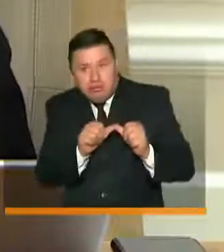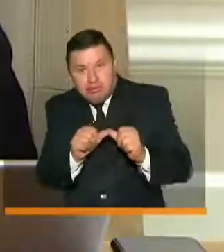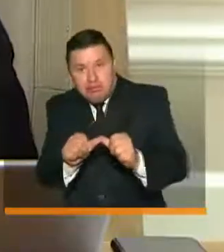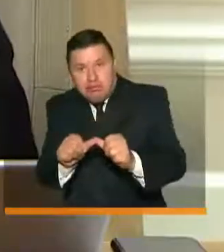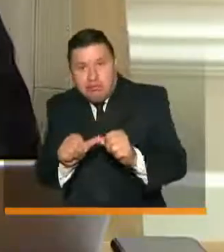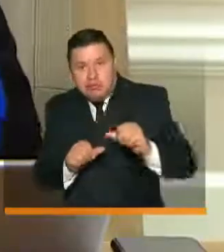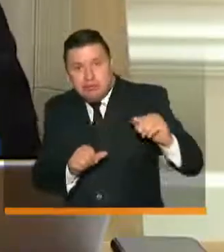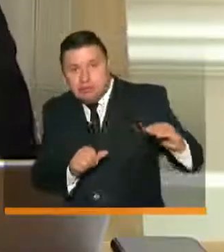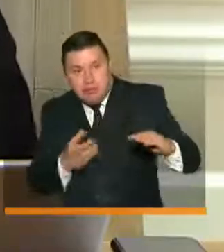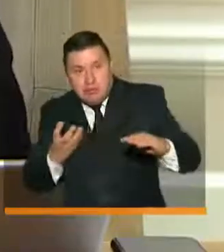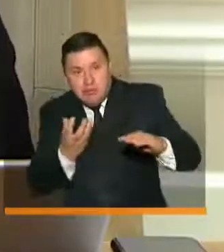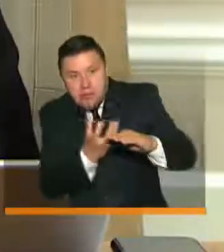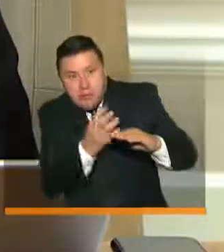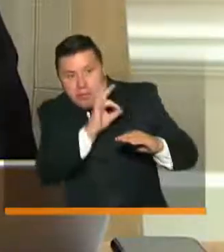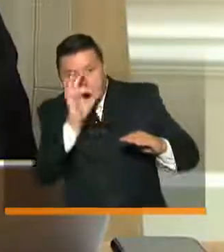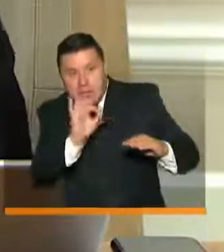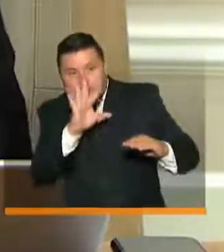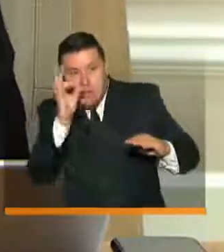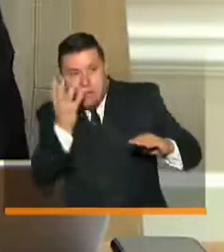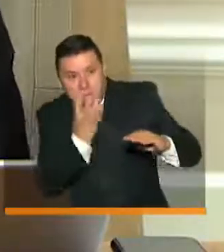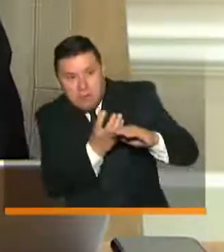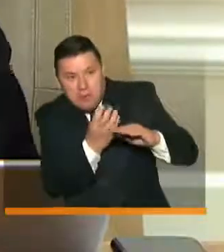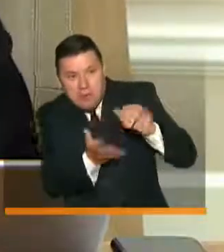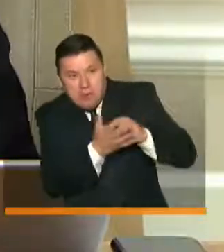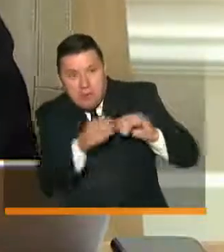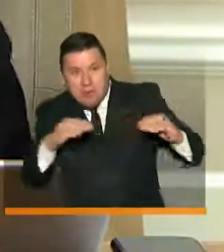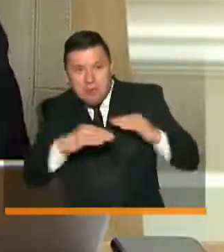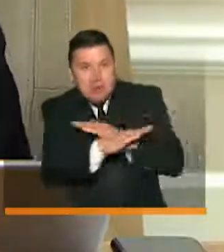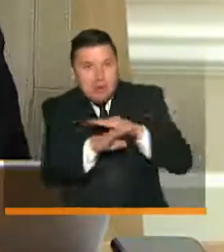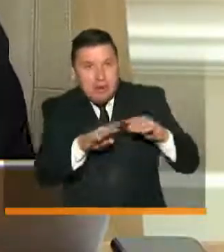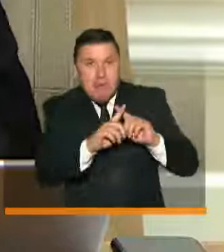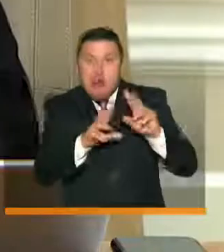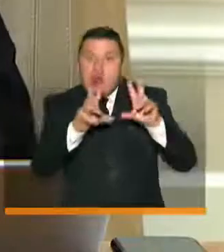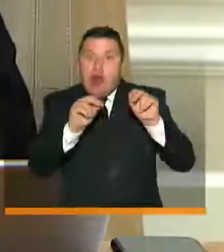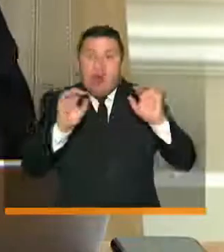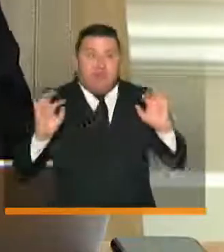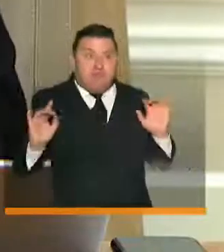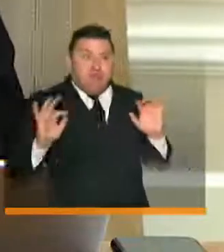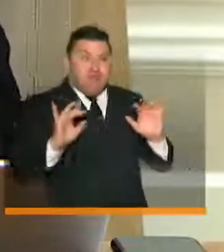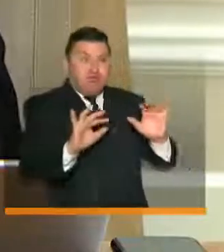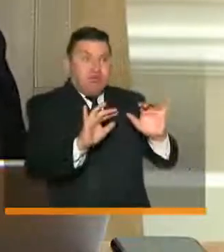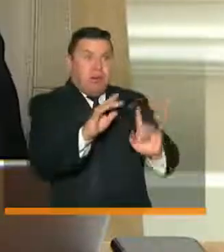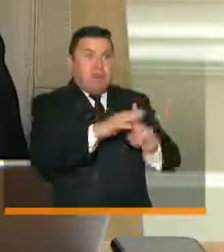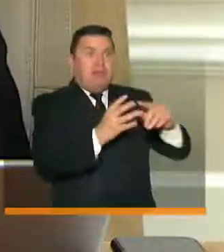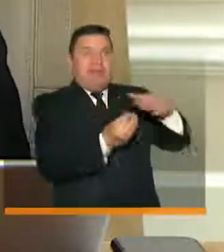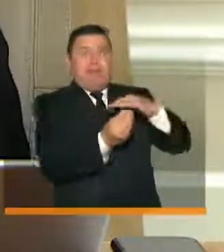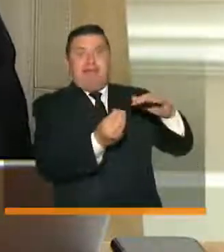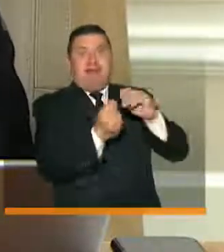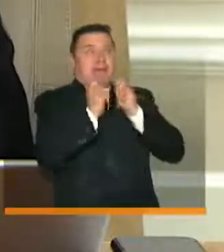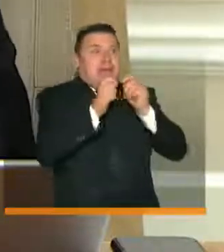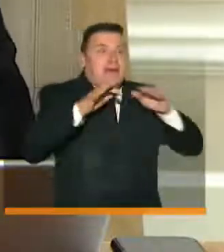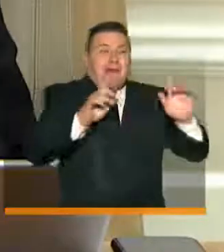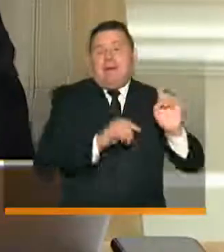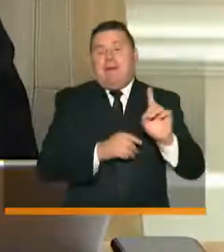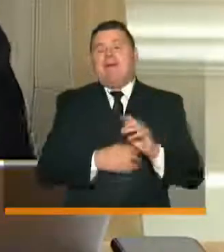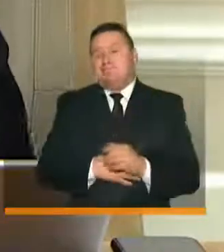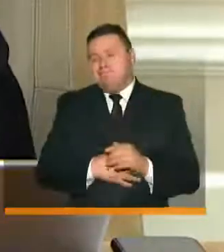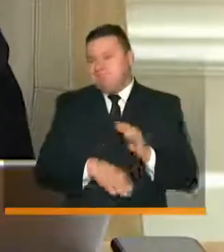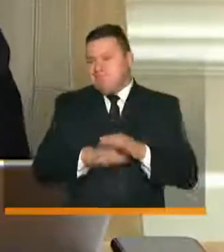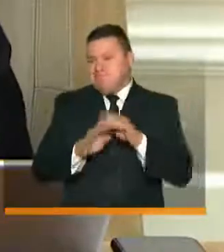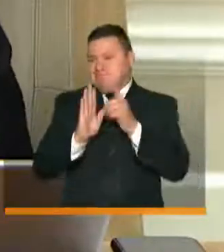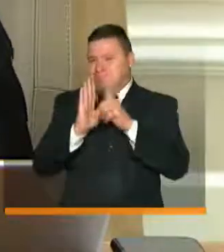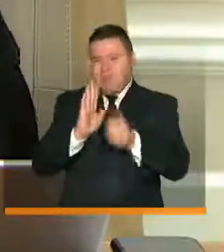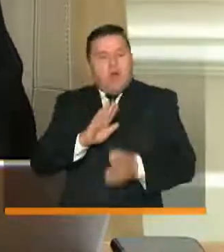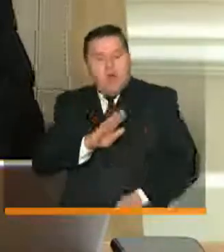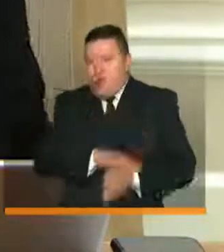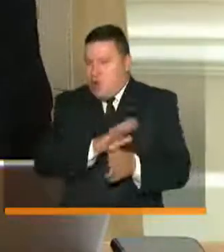garantizar que los sistemas de transporte público se mantengan pero no se conviertan en focos de aglomeraciones o contagios. Luego, esa medida